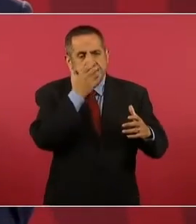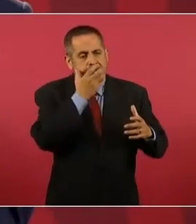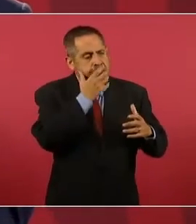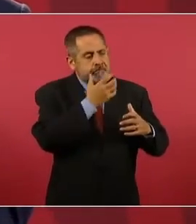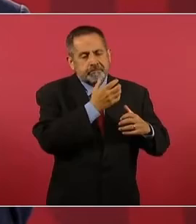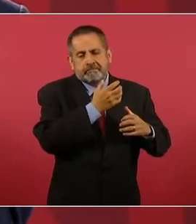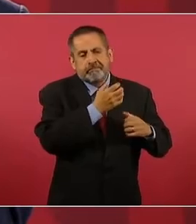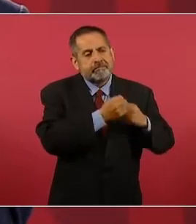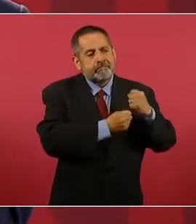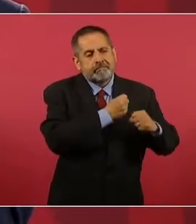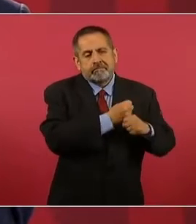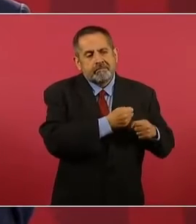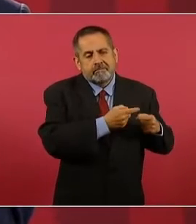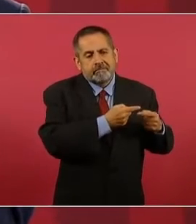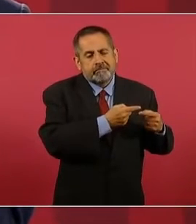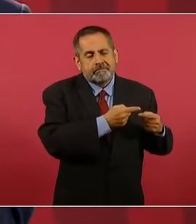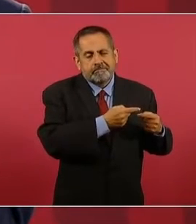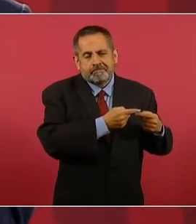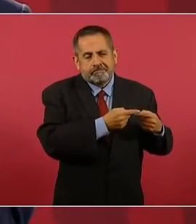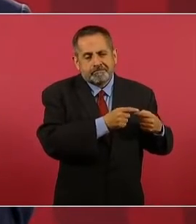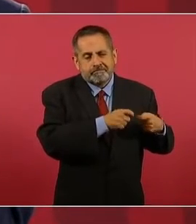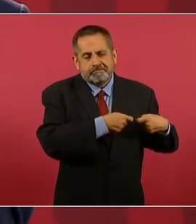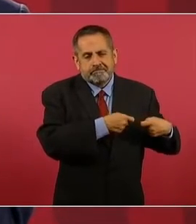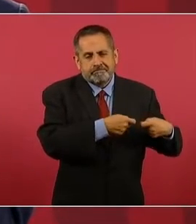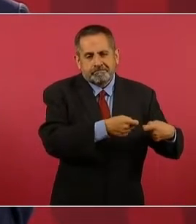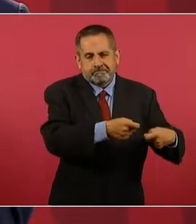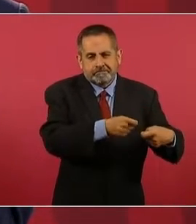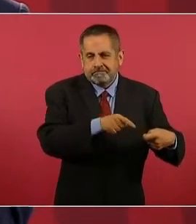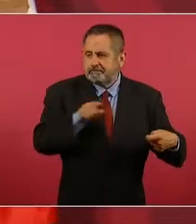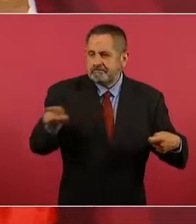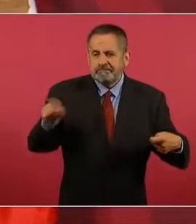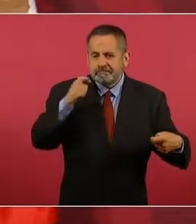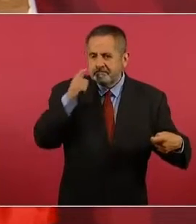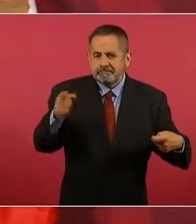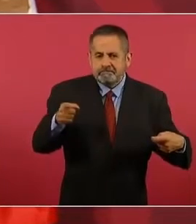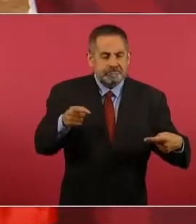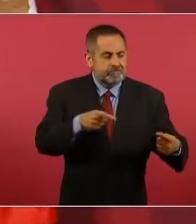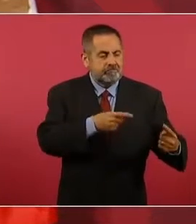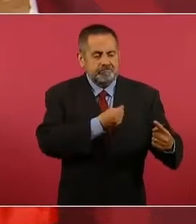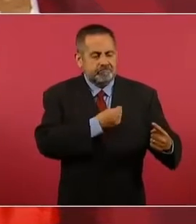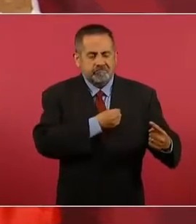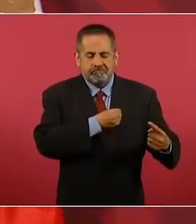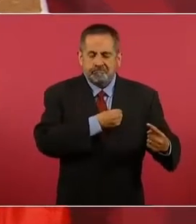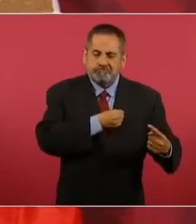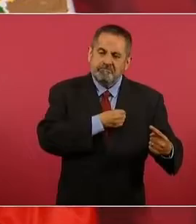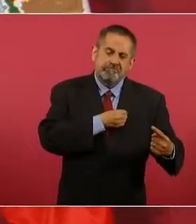no soportó